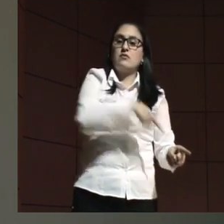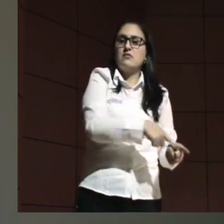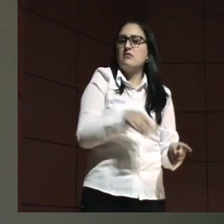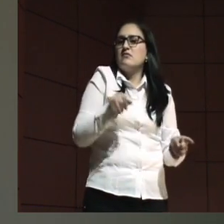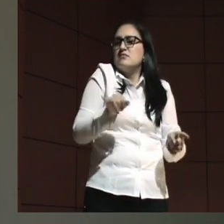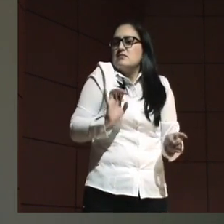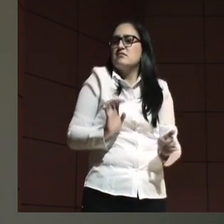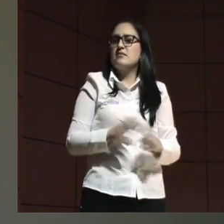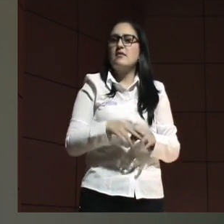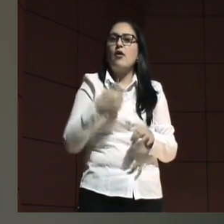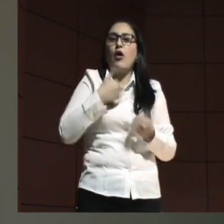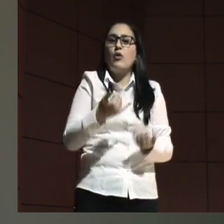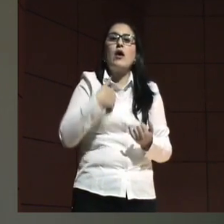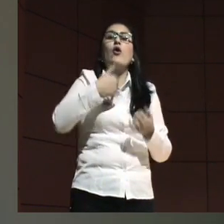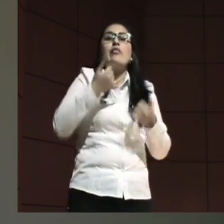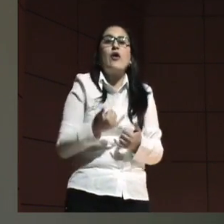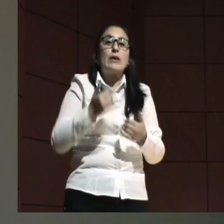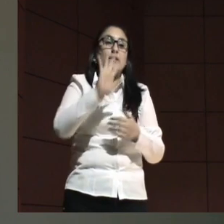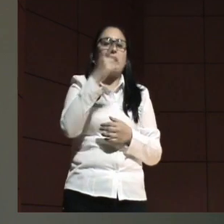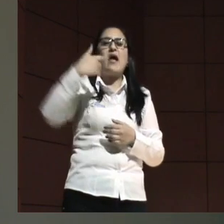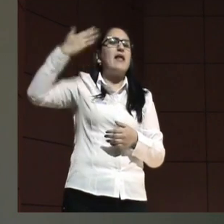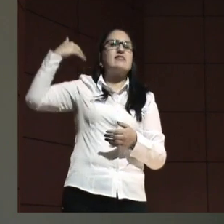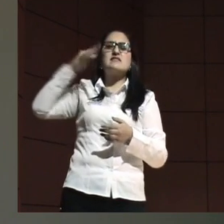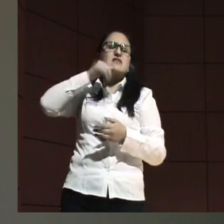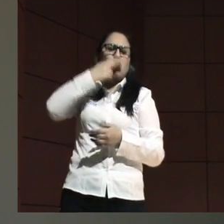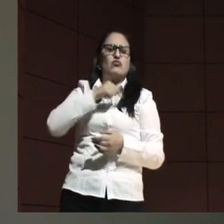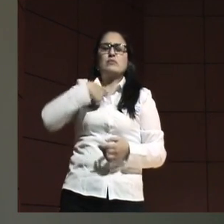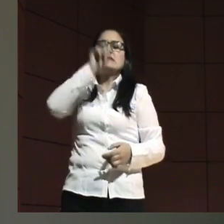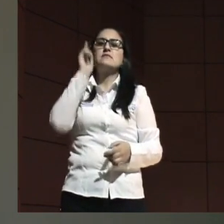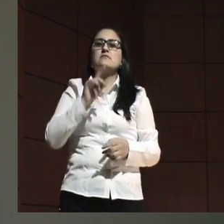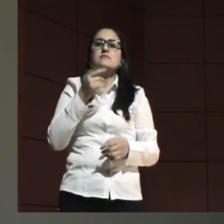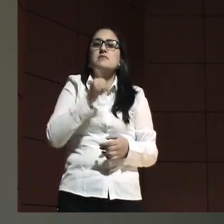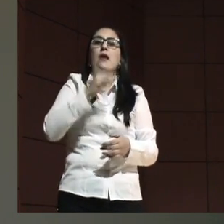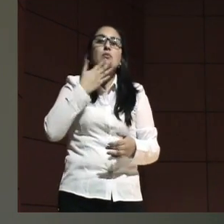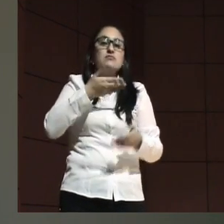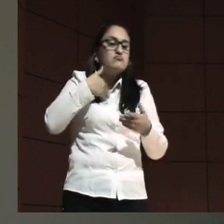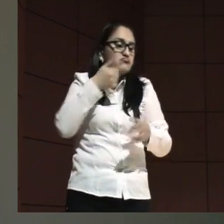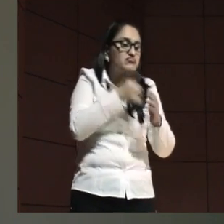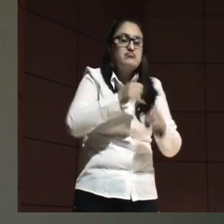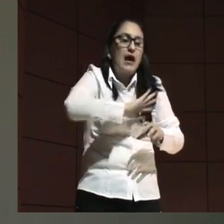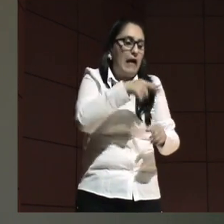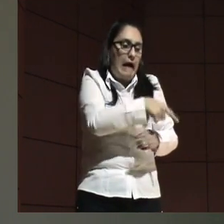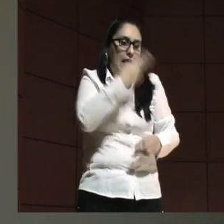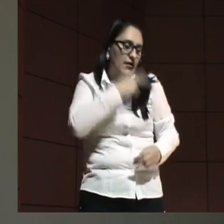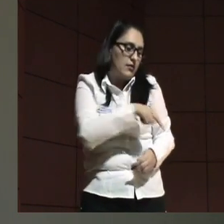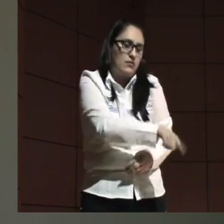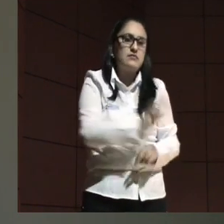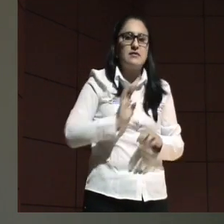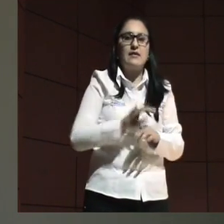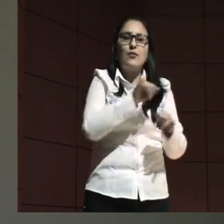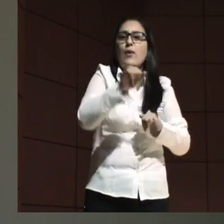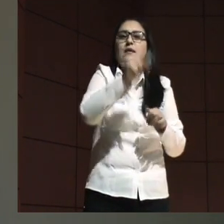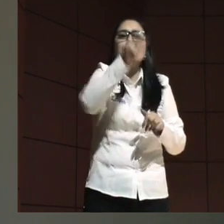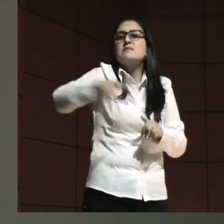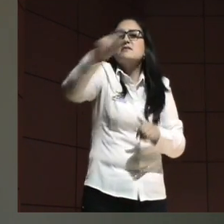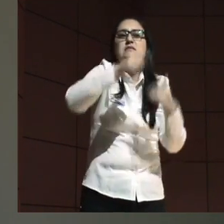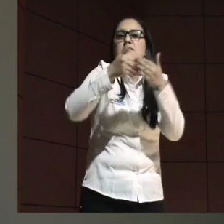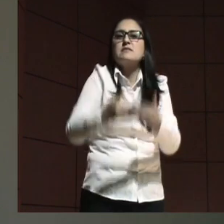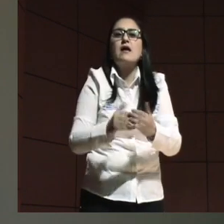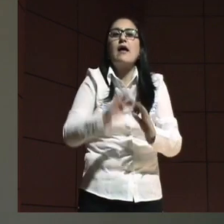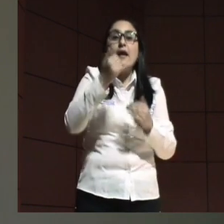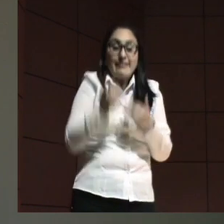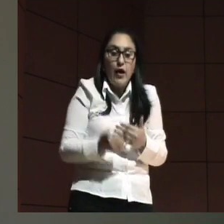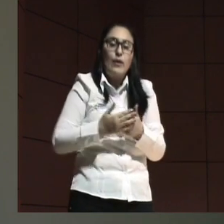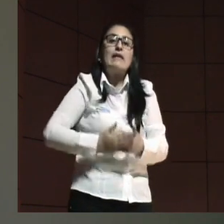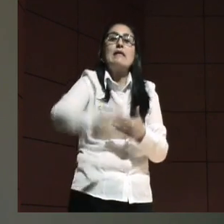No, yo de ahora en adelante soy tu papá. No, desde que lo engendró es el papá. Es igual en las personas con discapacidad. No es que de